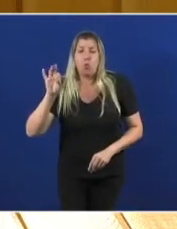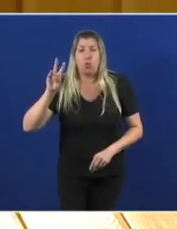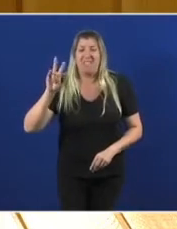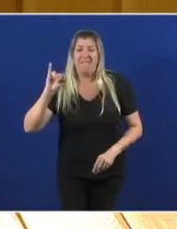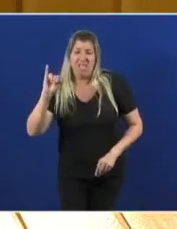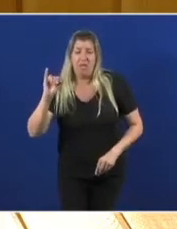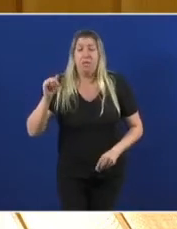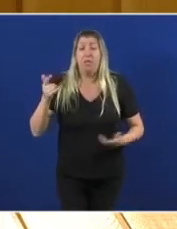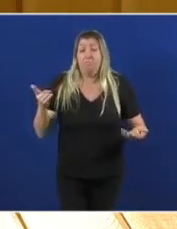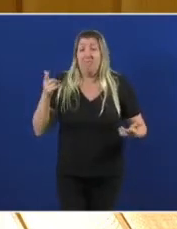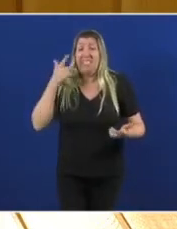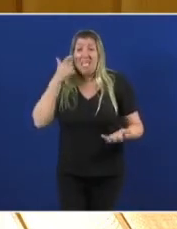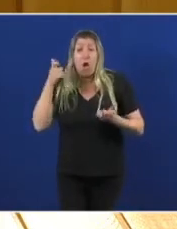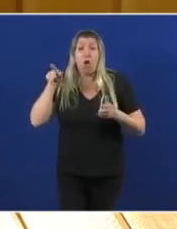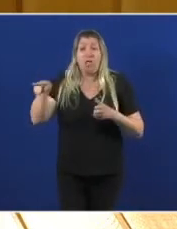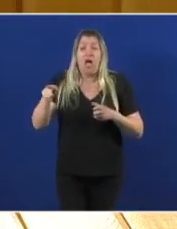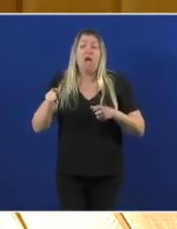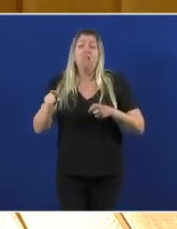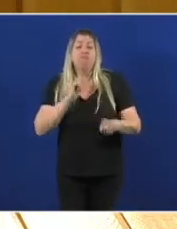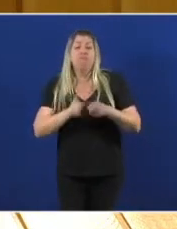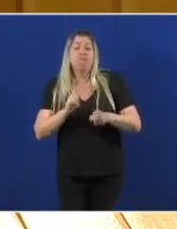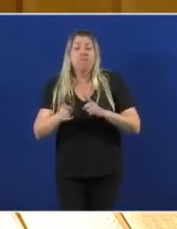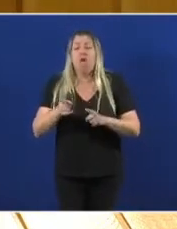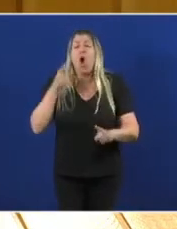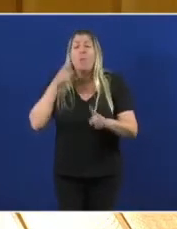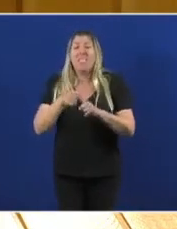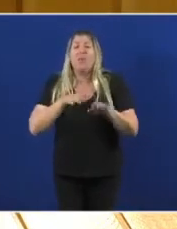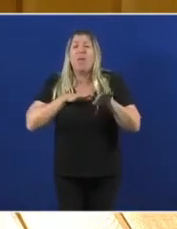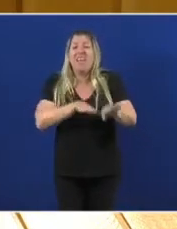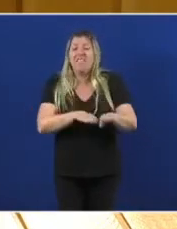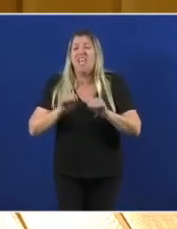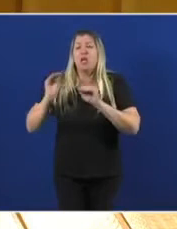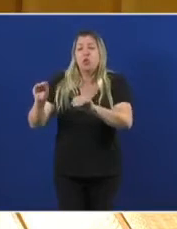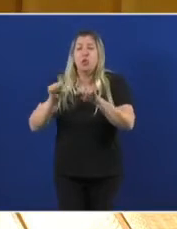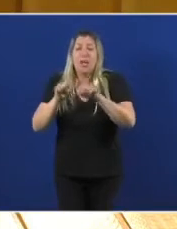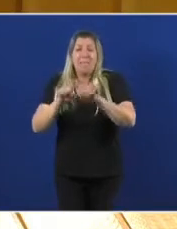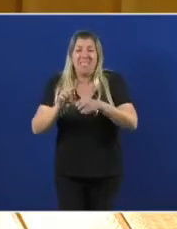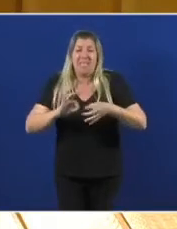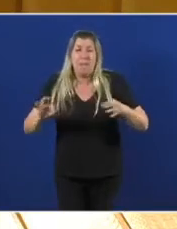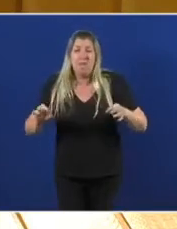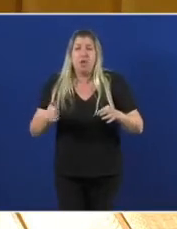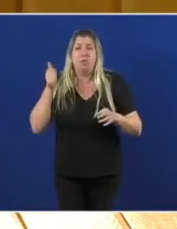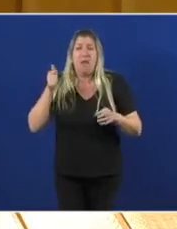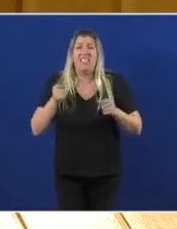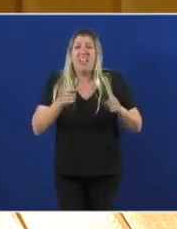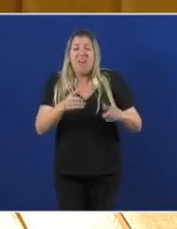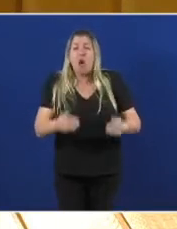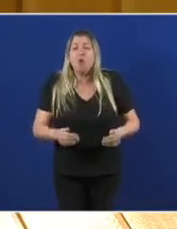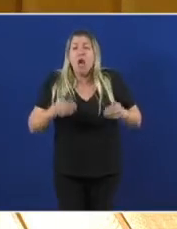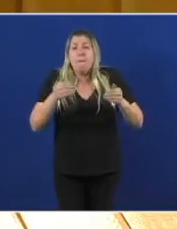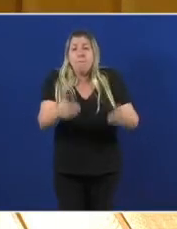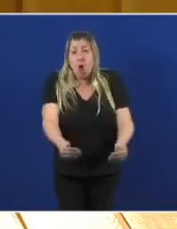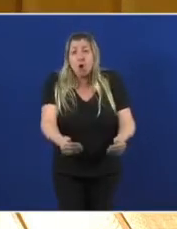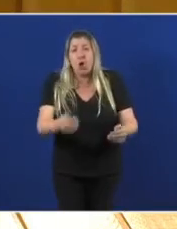amigos E ademais saltándose a lei Cunha prórroga Declarada ilegal Pol Audiencia Nacional